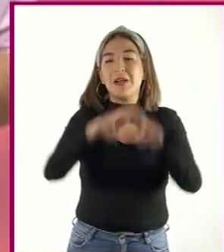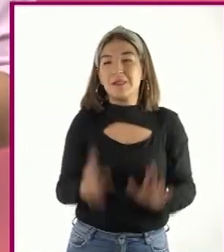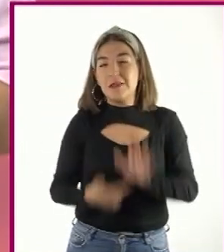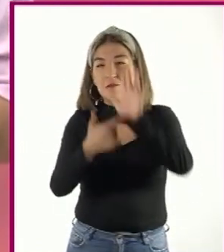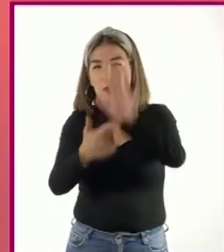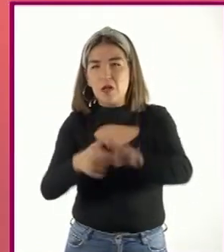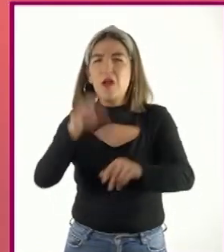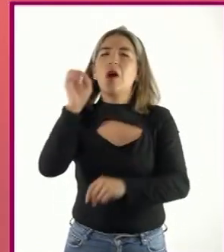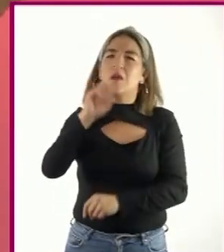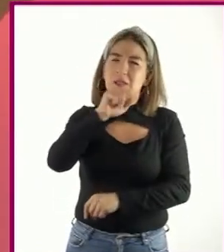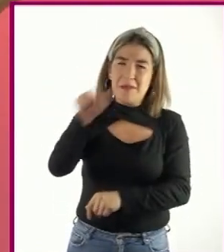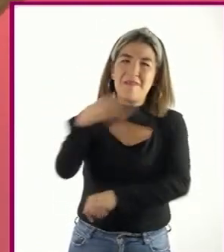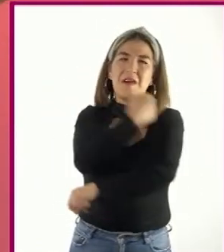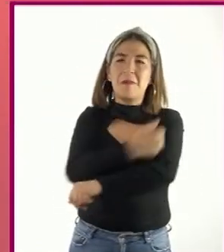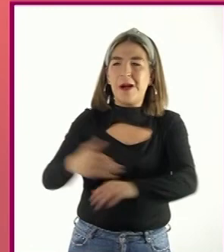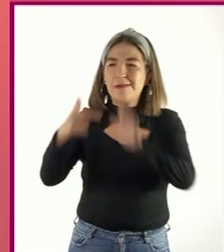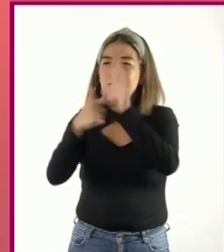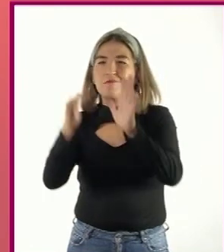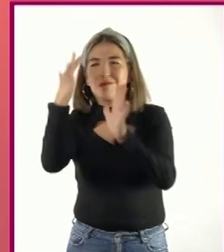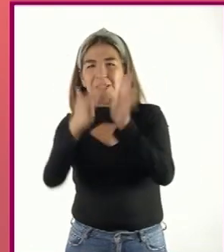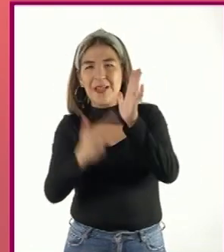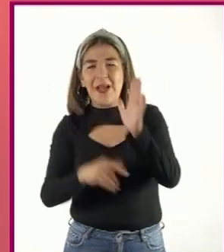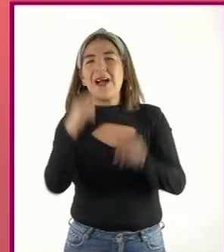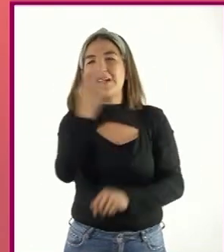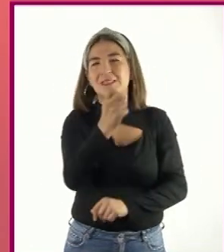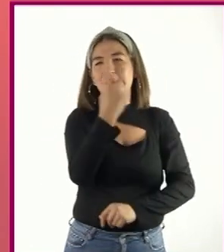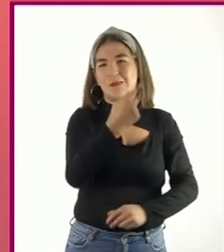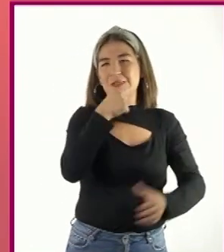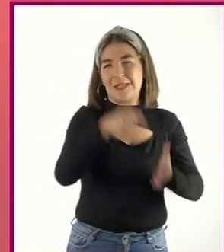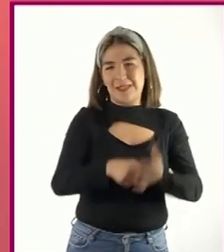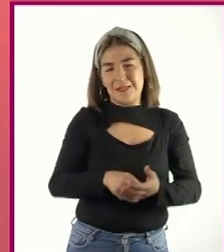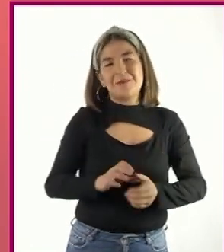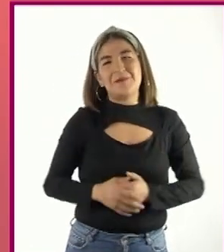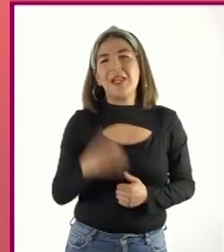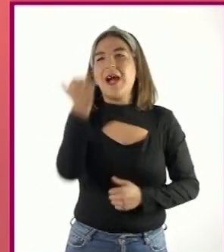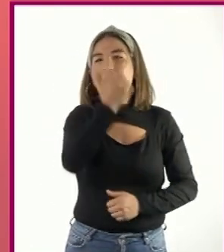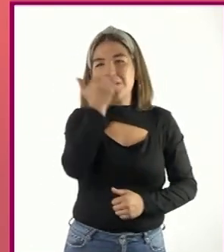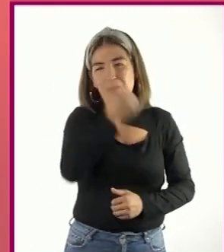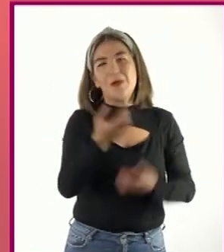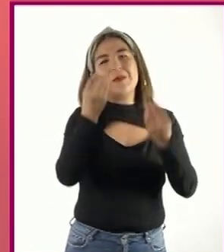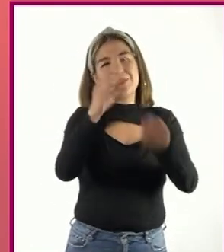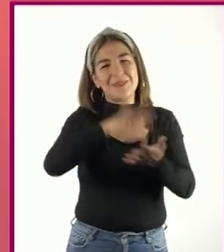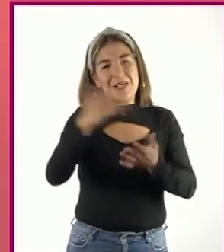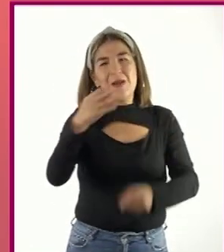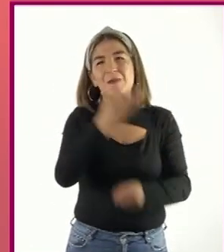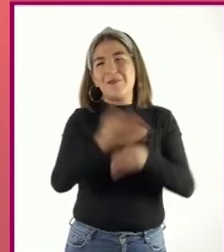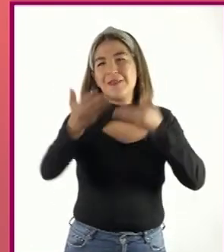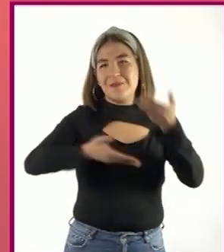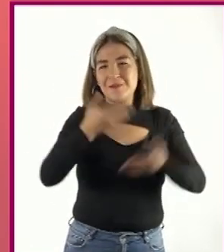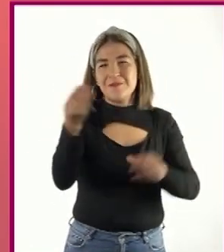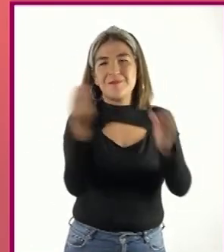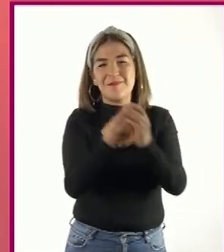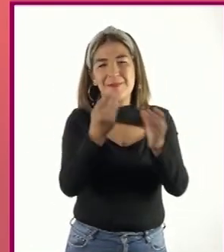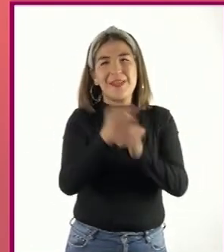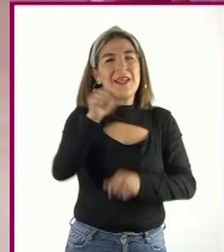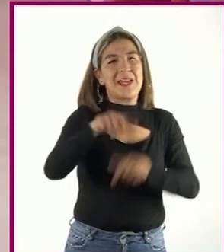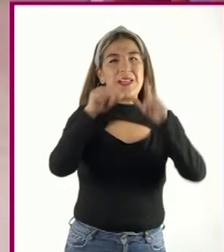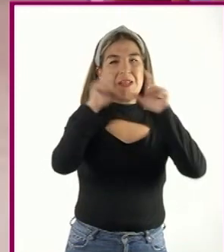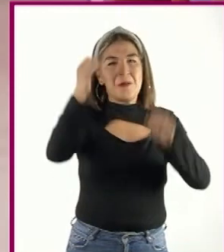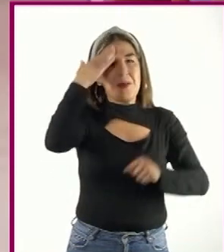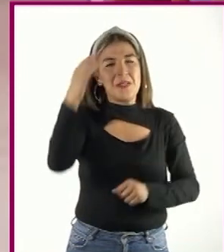familiares. ¡Alumnas y alumnos! Gracias por compartir con nosotros esta sesión de Lengua Materna 1.